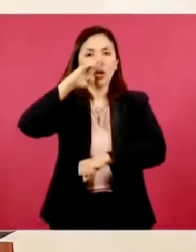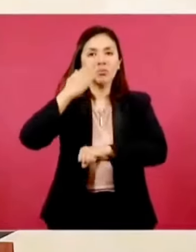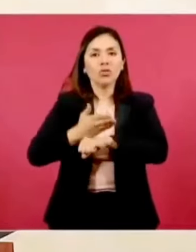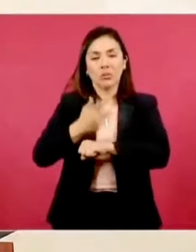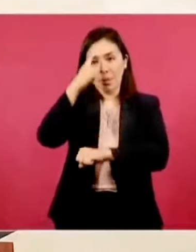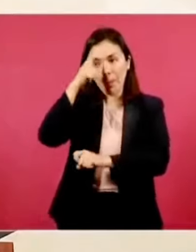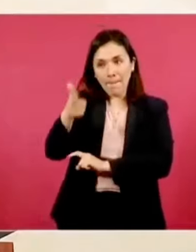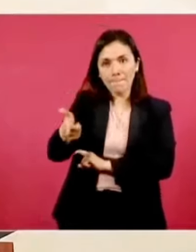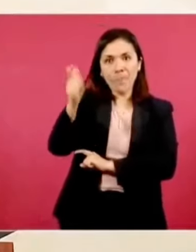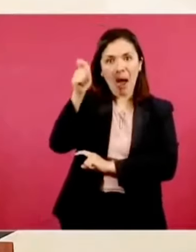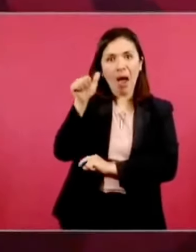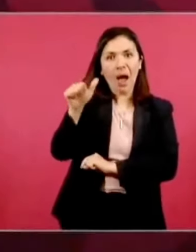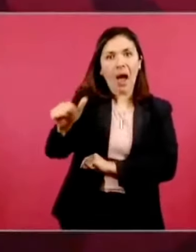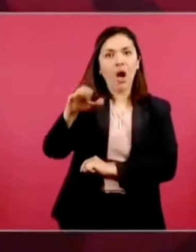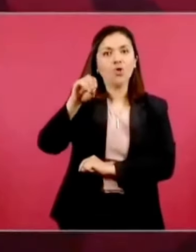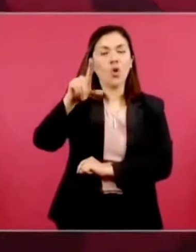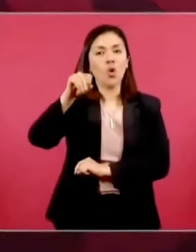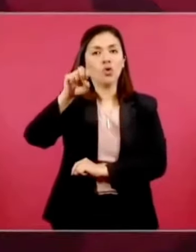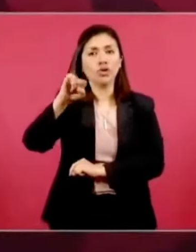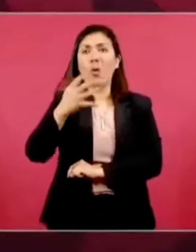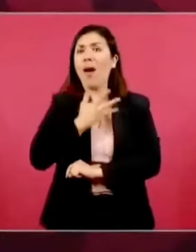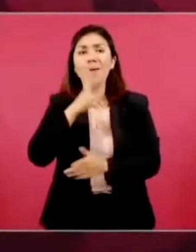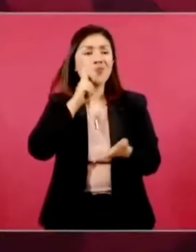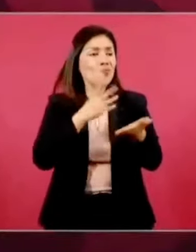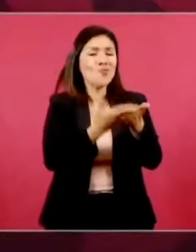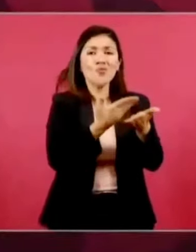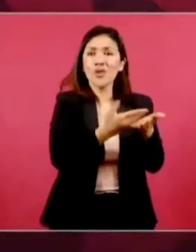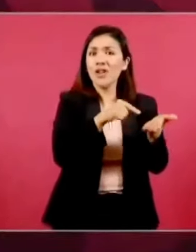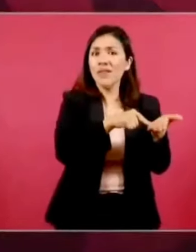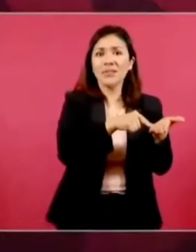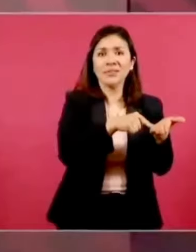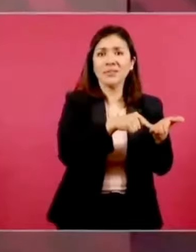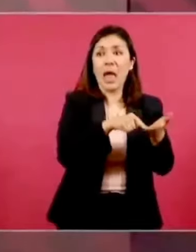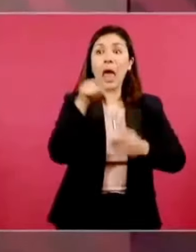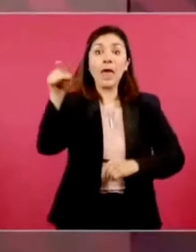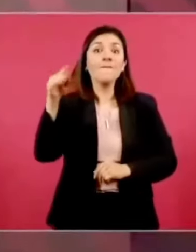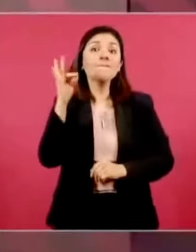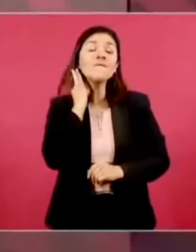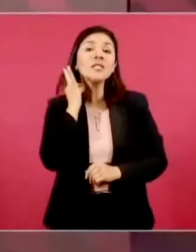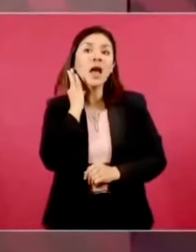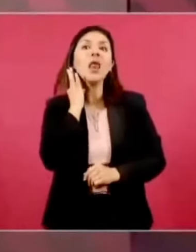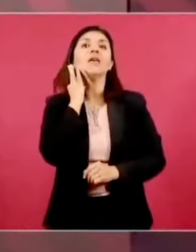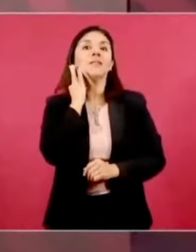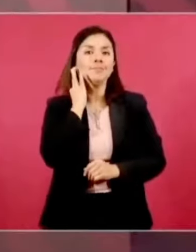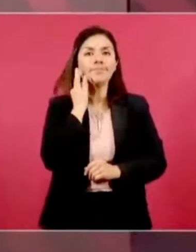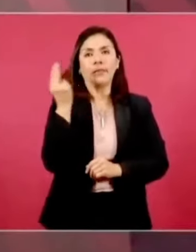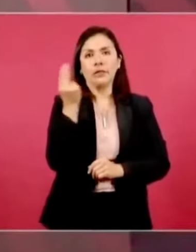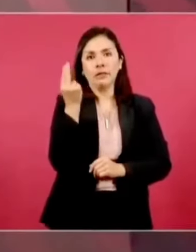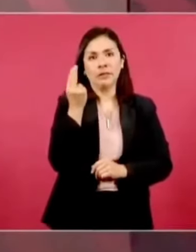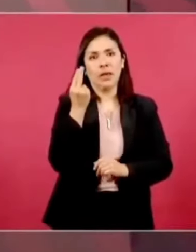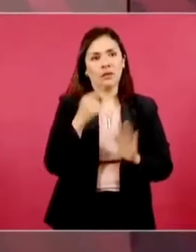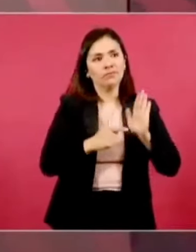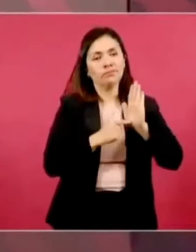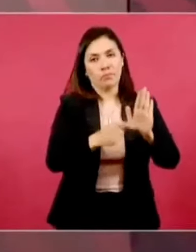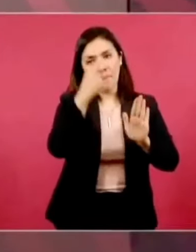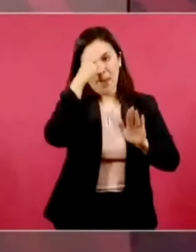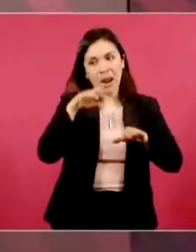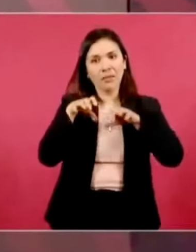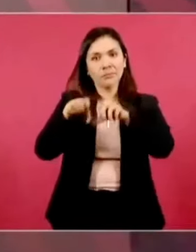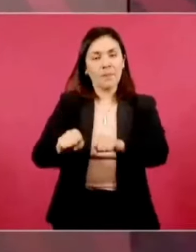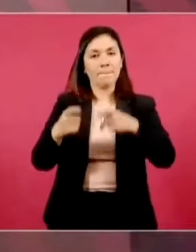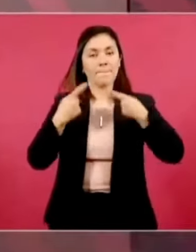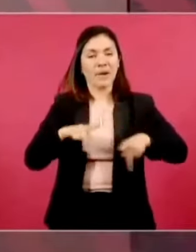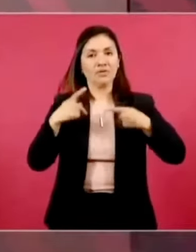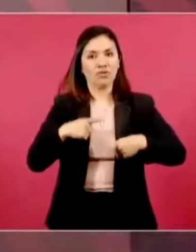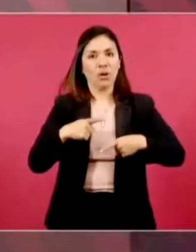Y tienen todos los elementos. Y la Fiscalía pide la orden de aprehensión y se la